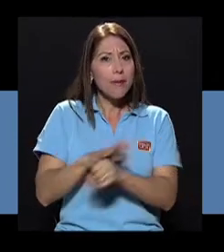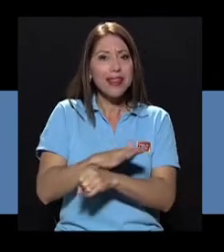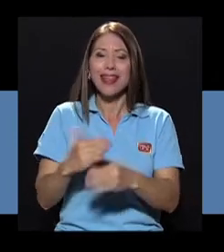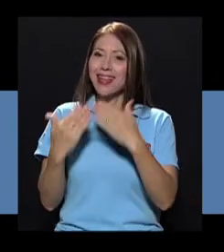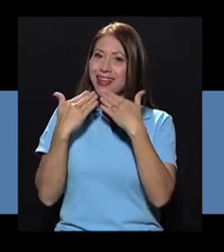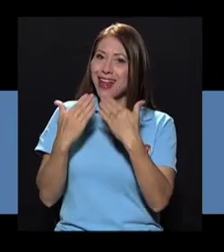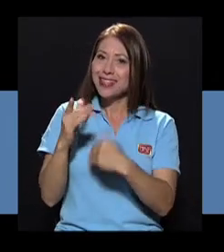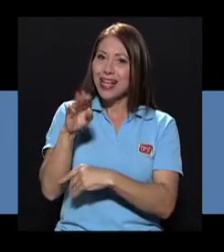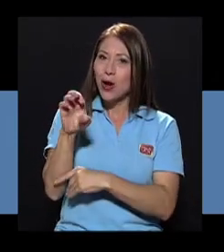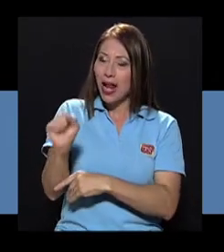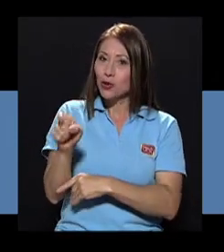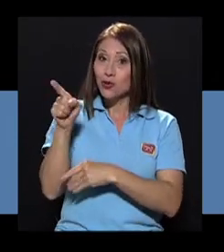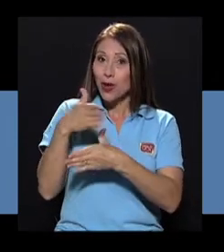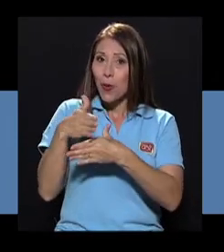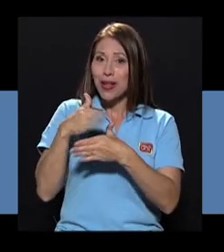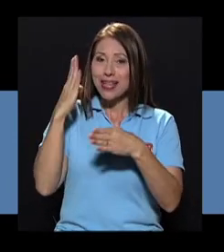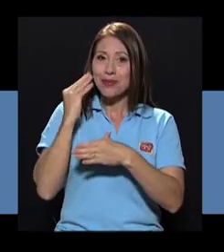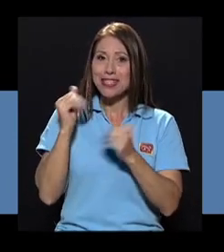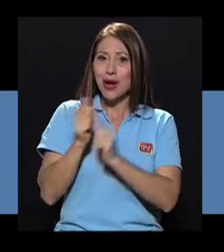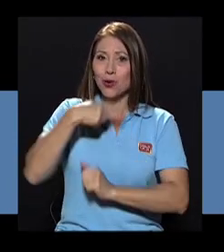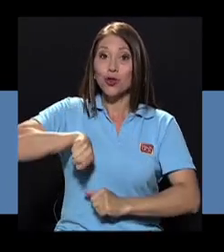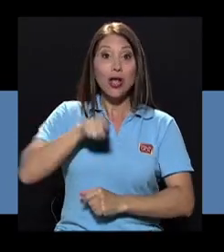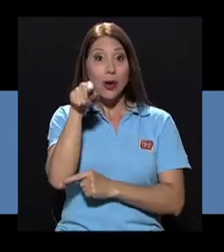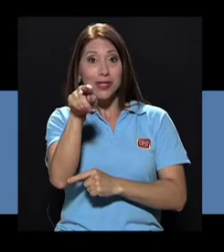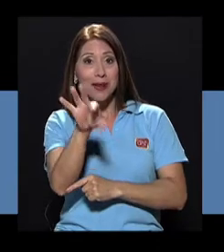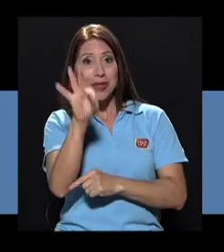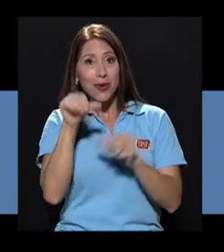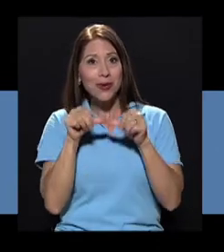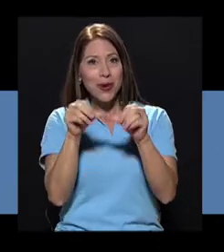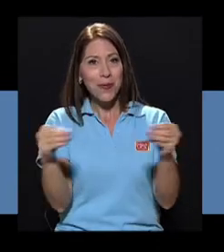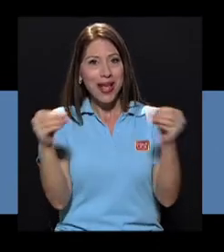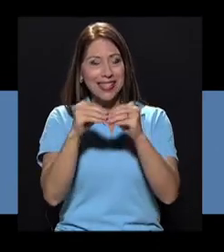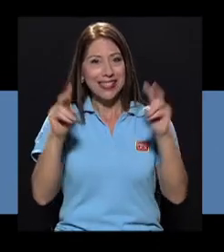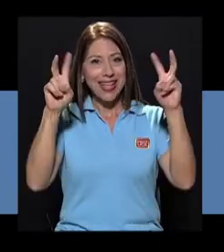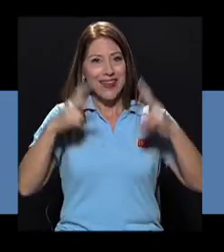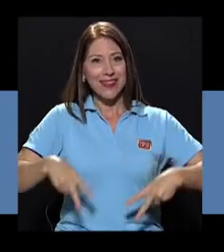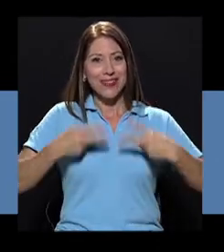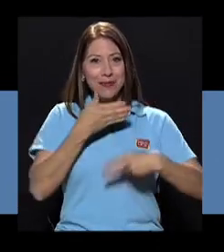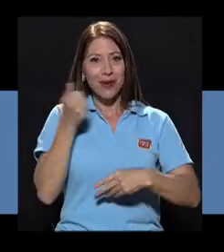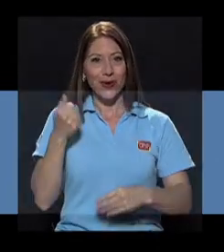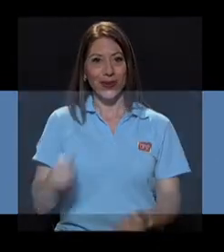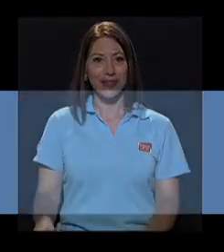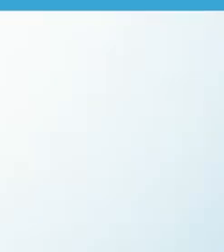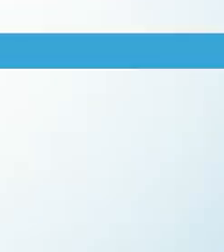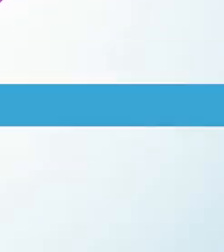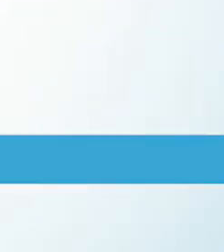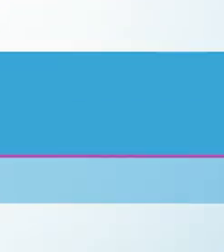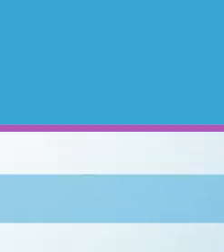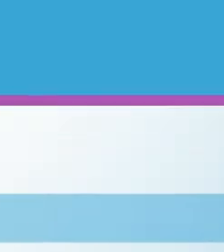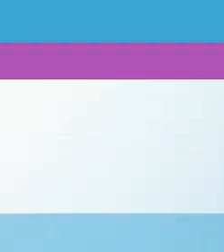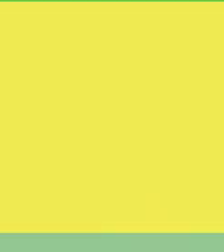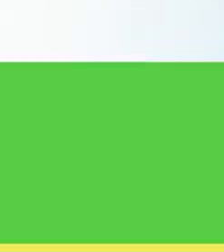gracias, don Carlos, por compartir su experiencia con nosotros. Y a usted le invito a continuar con más de Vivir Mejor.